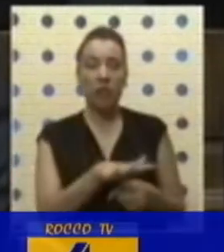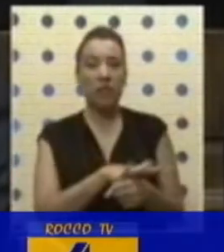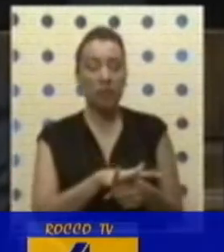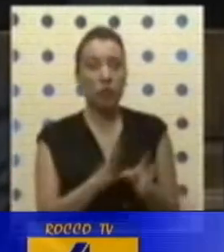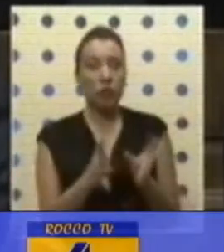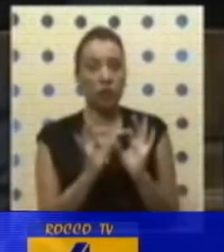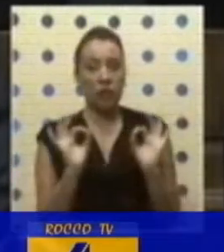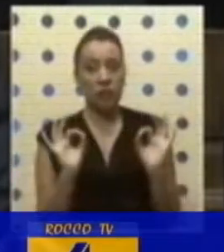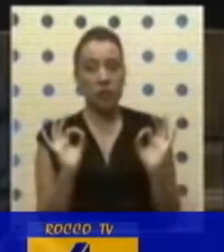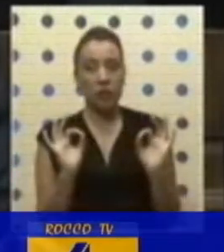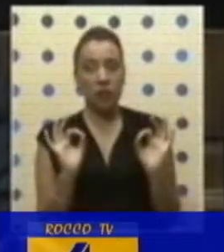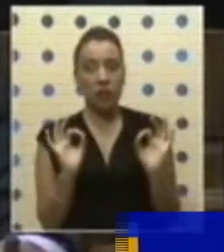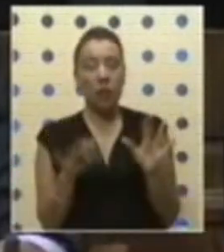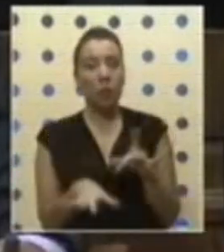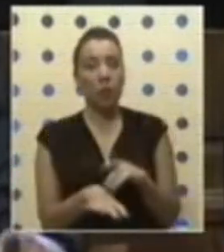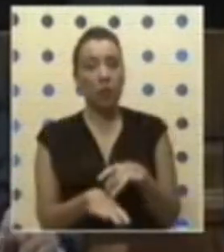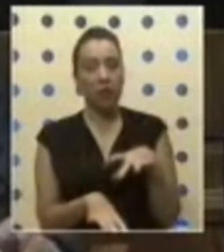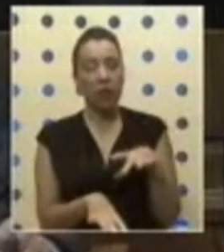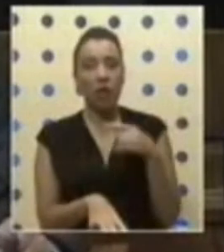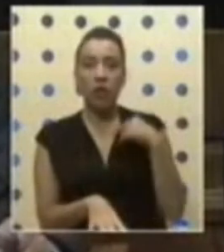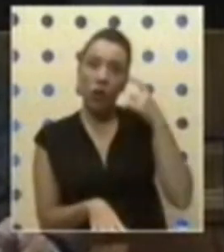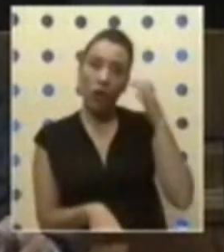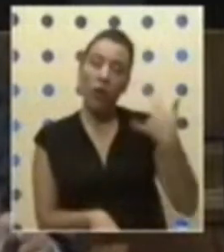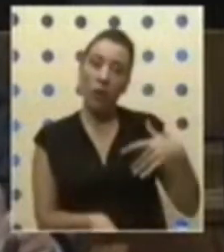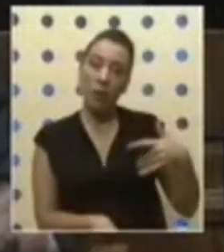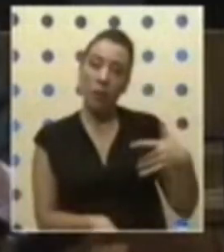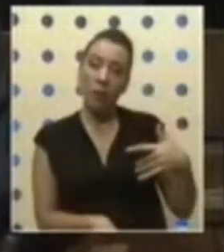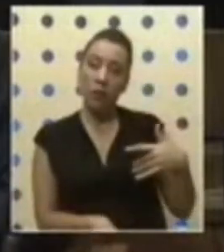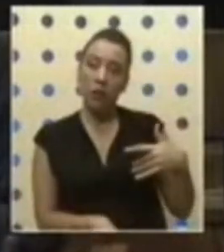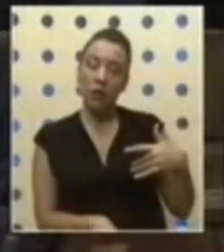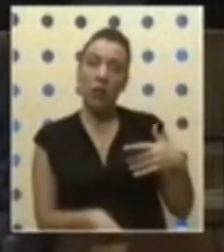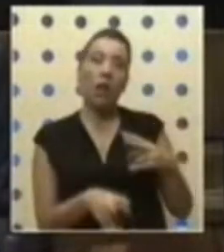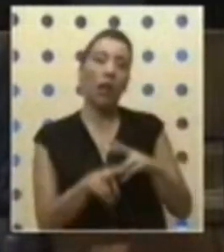tan particular, pero también tan delicada y que creo que es conveniente que tomemos los cursos de acción, Presidente.